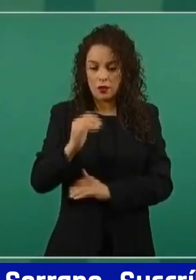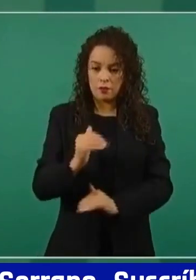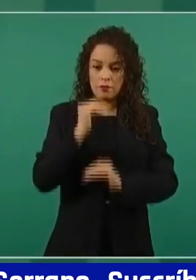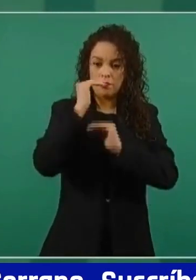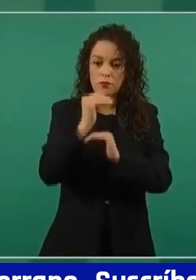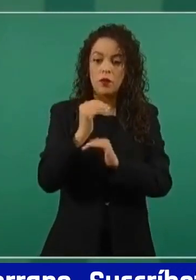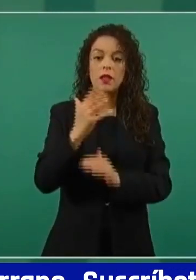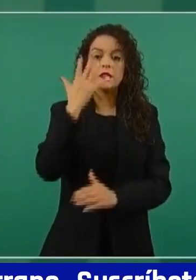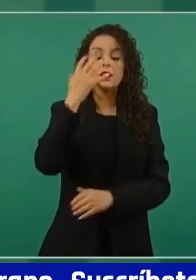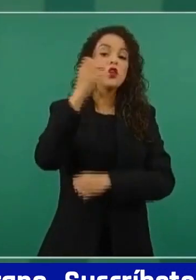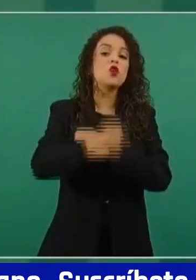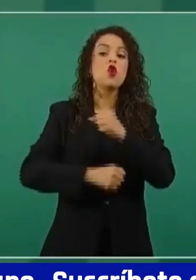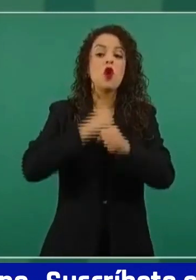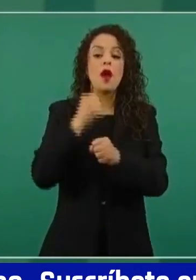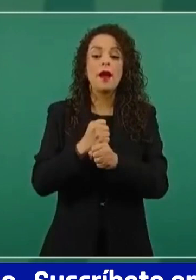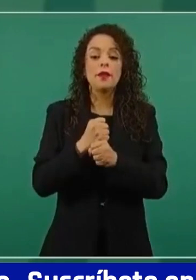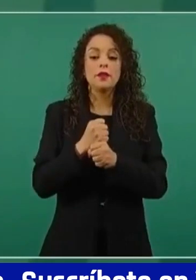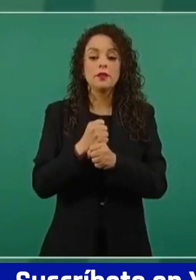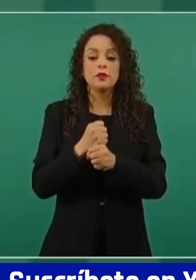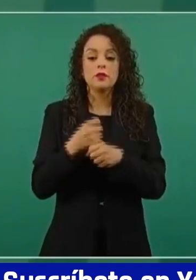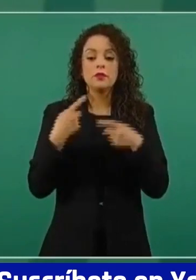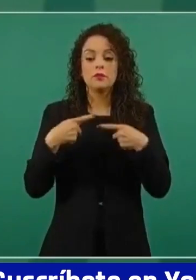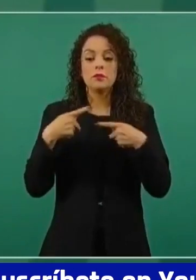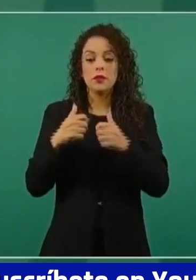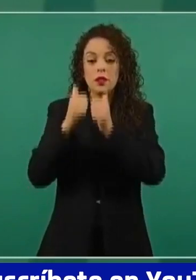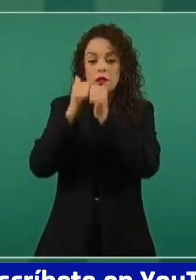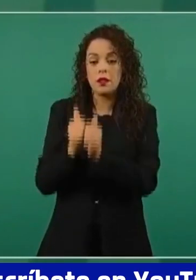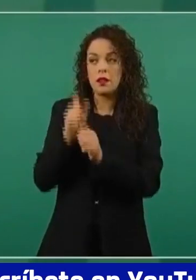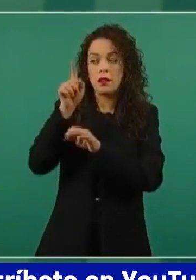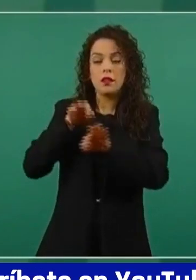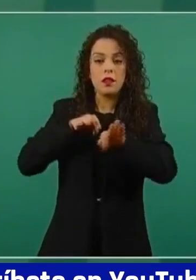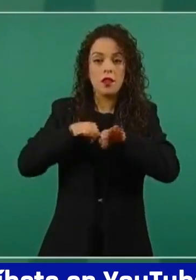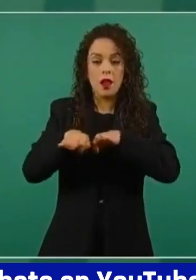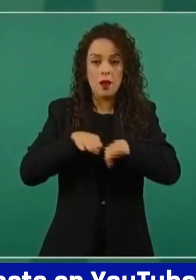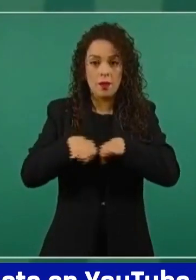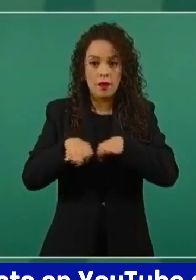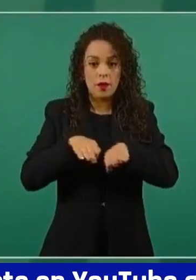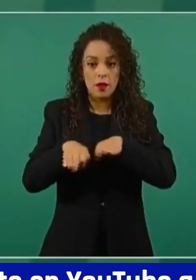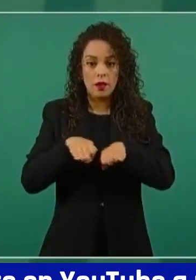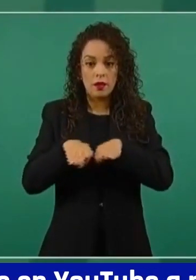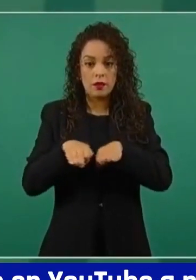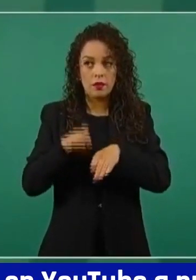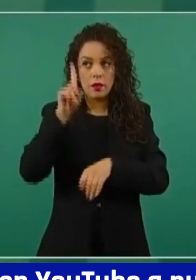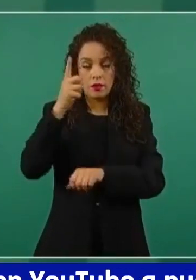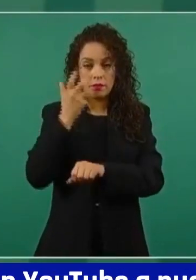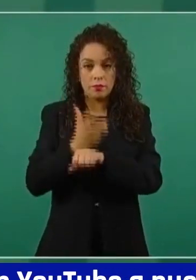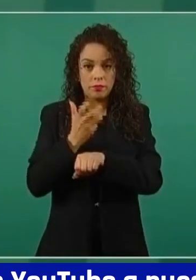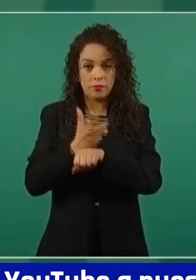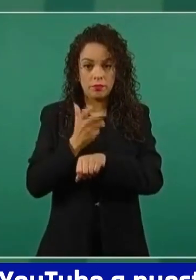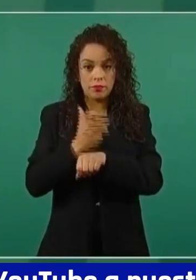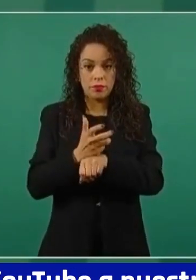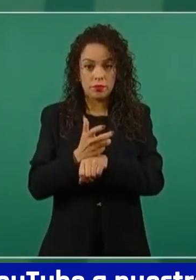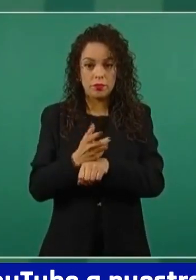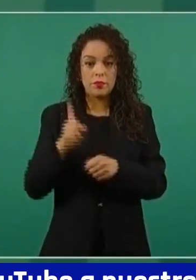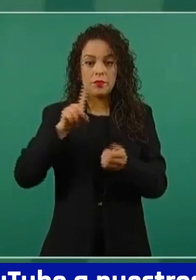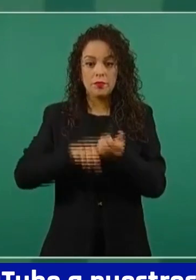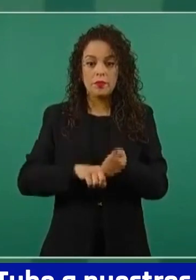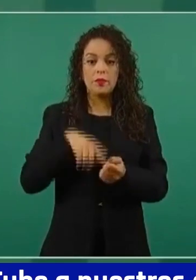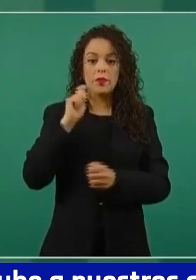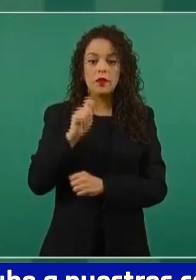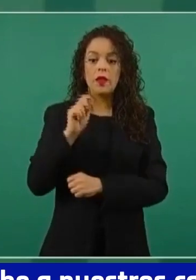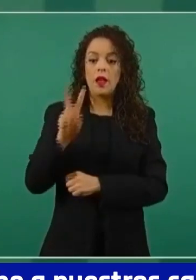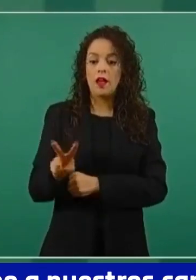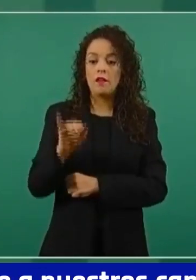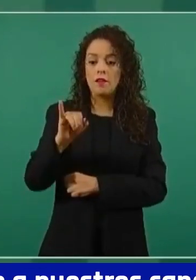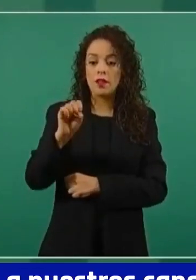permanencia de los prestadores de servicios profesionales en Estados Unidos como titulares de visas A2.